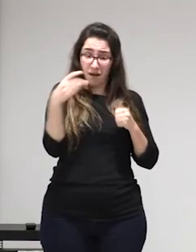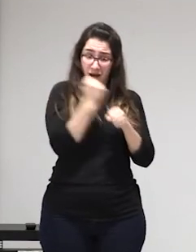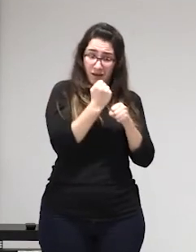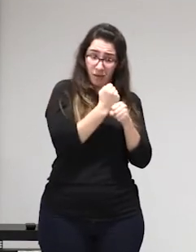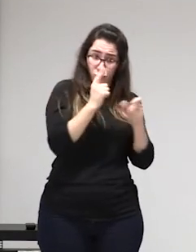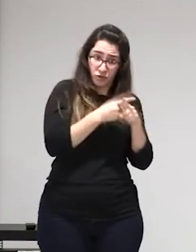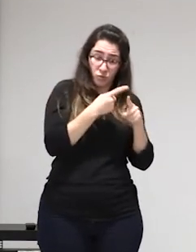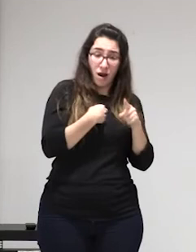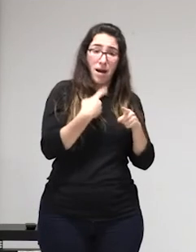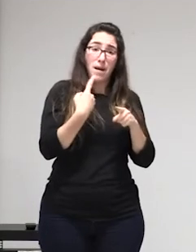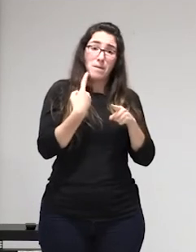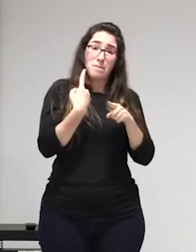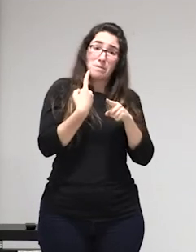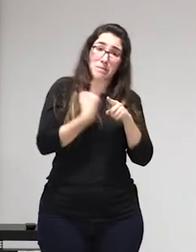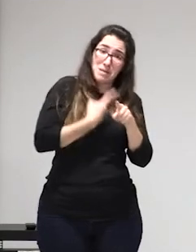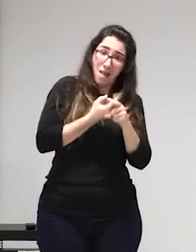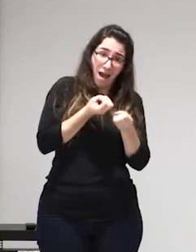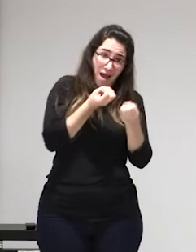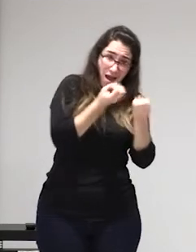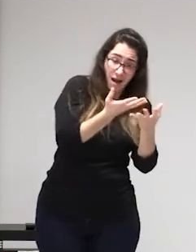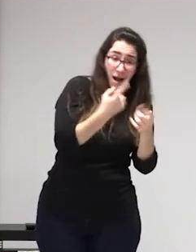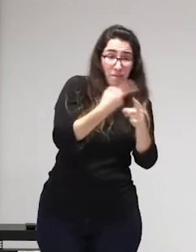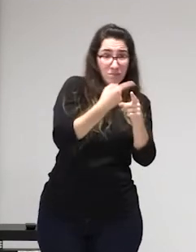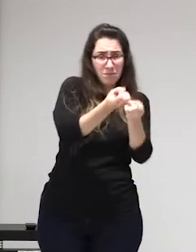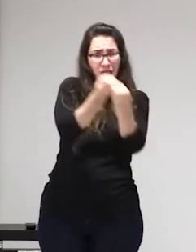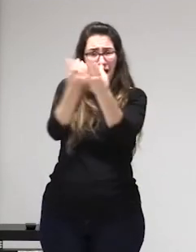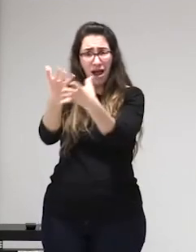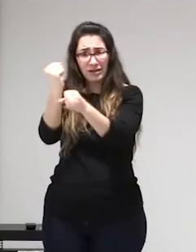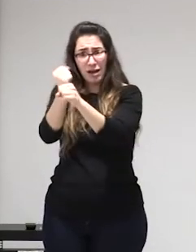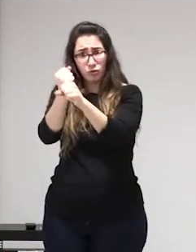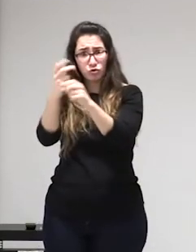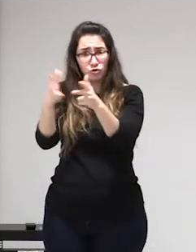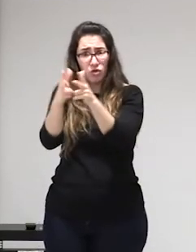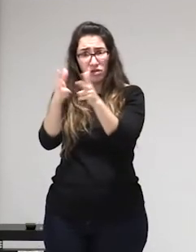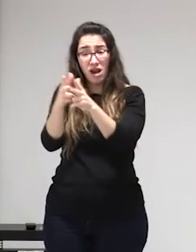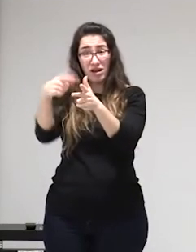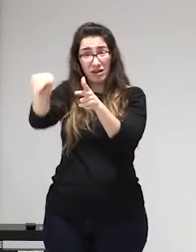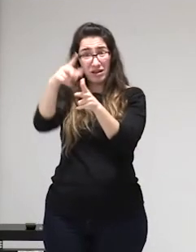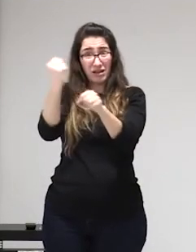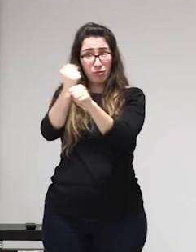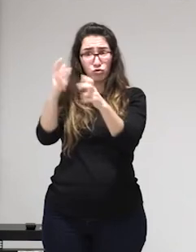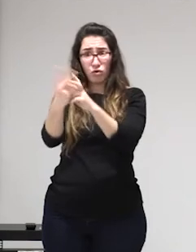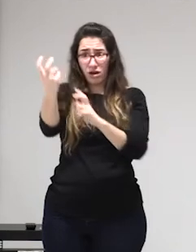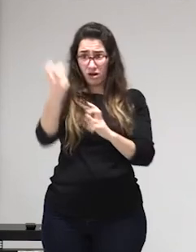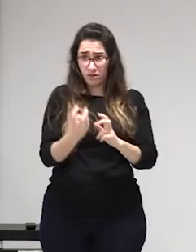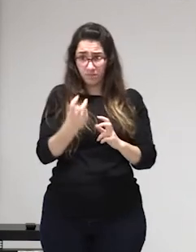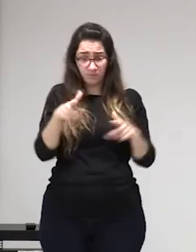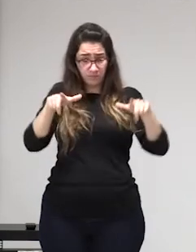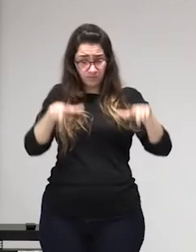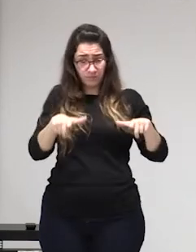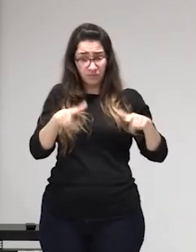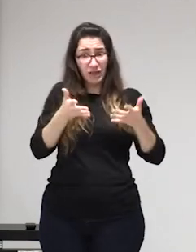olvidado comentar muchas veces se pone Suecia como el paradigma de los derechos humanos en Suecia se están